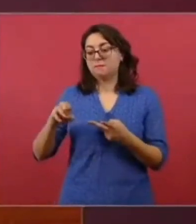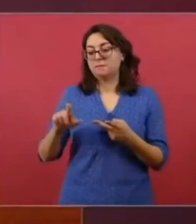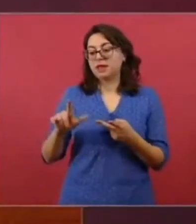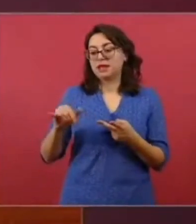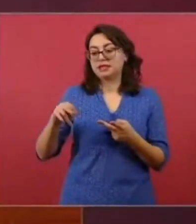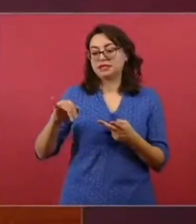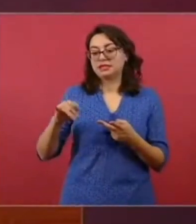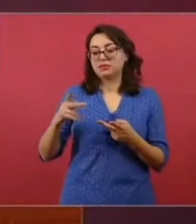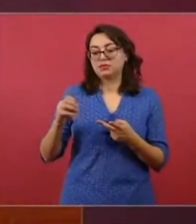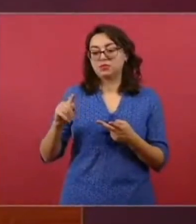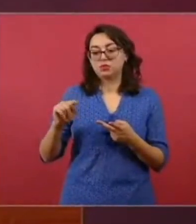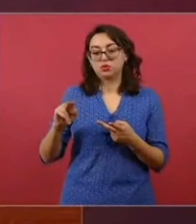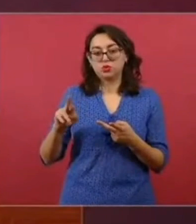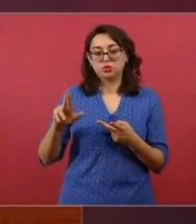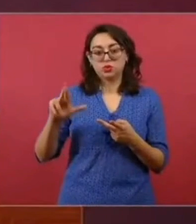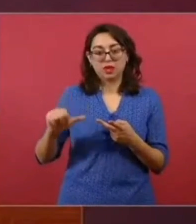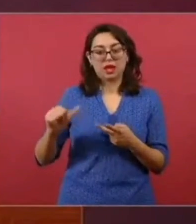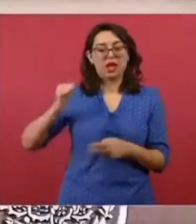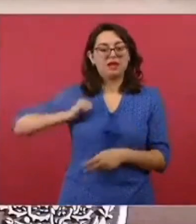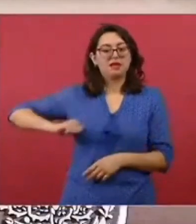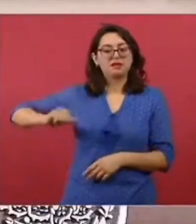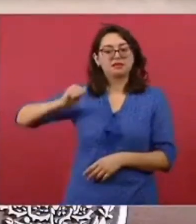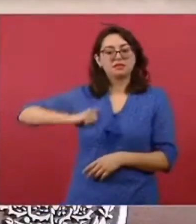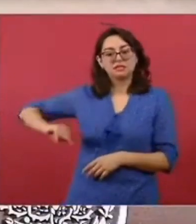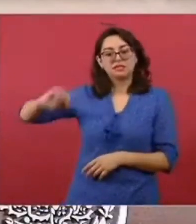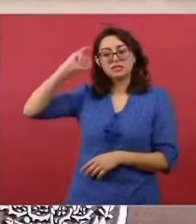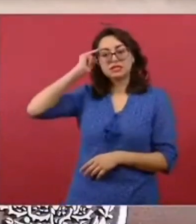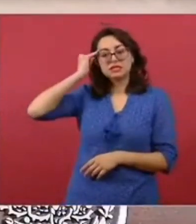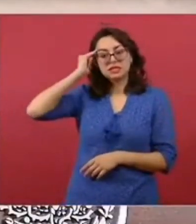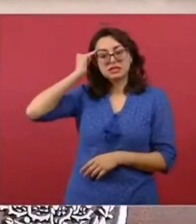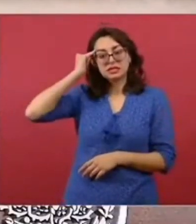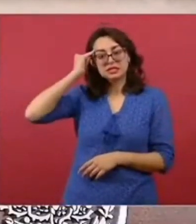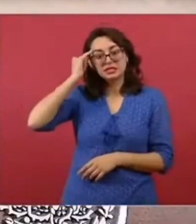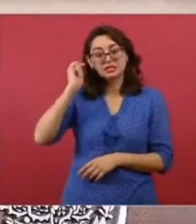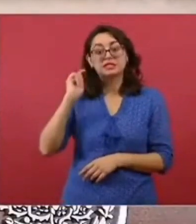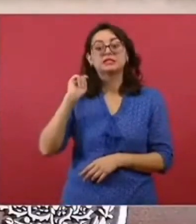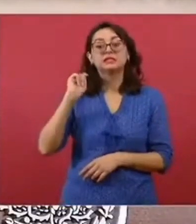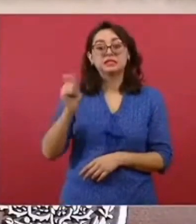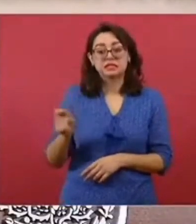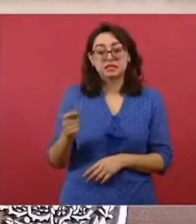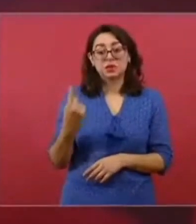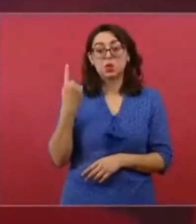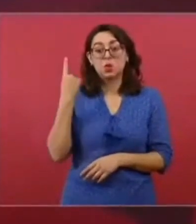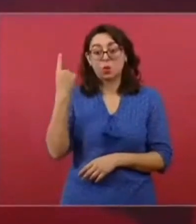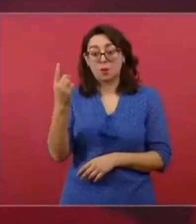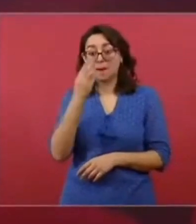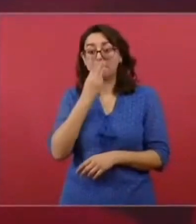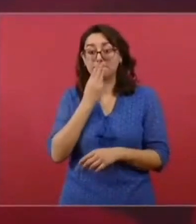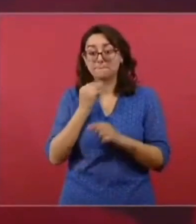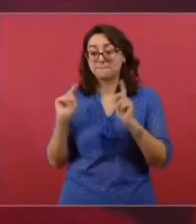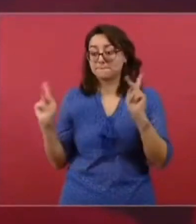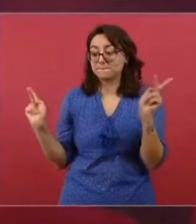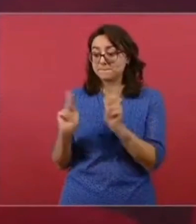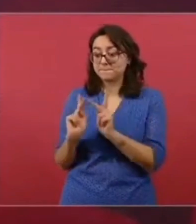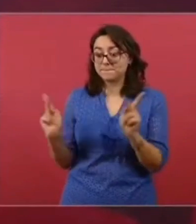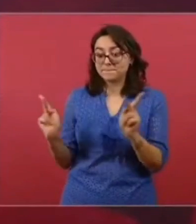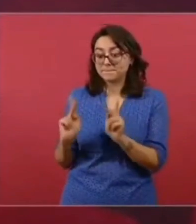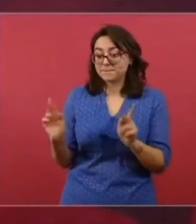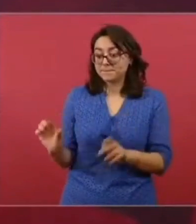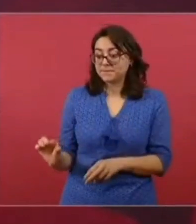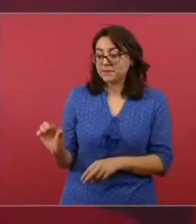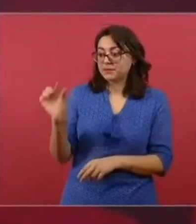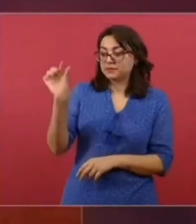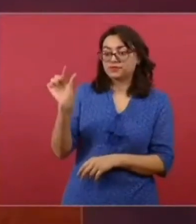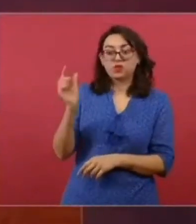partir de lo que trabajaban los mayas a través de una abejita, que es una abeja nativa mexicana sin aguijón.